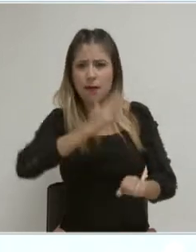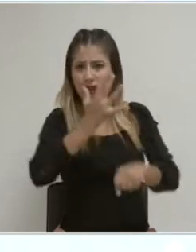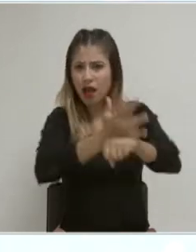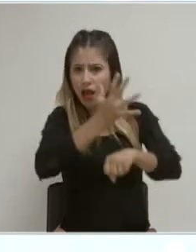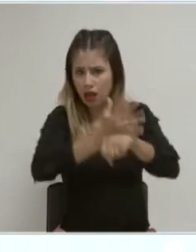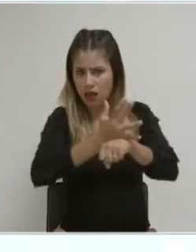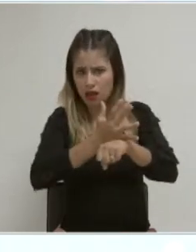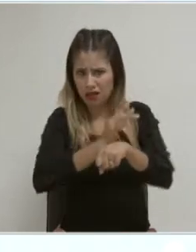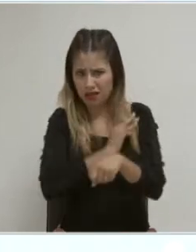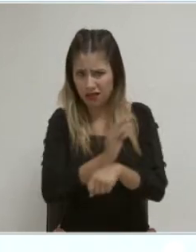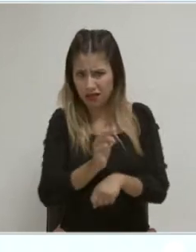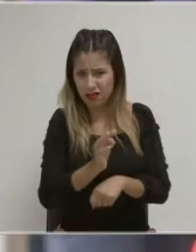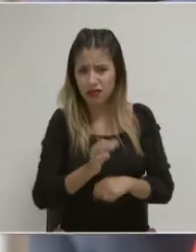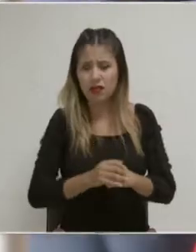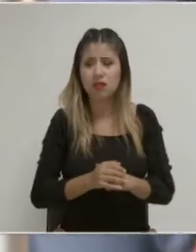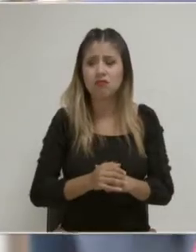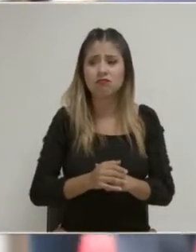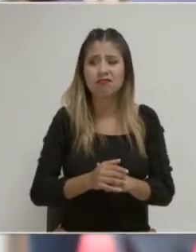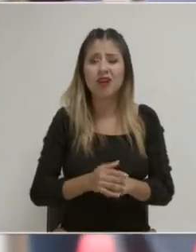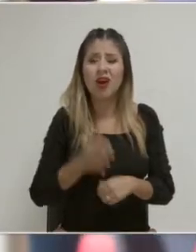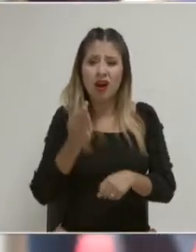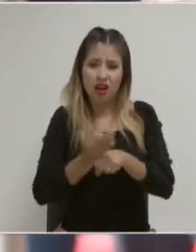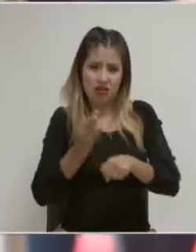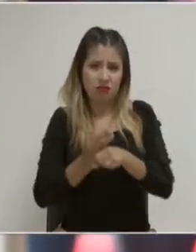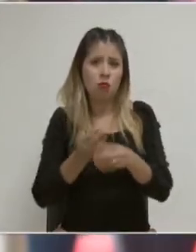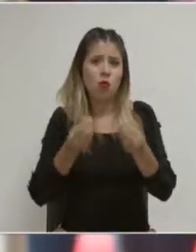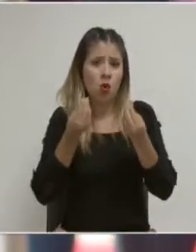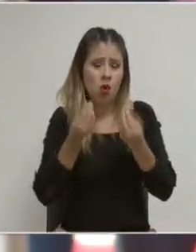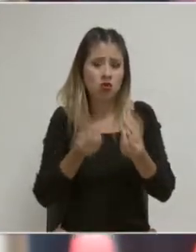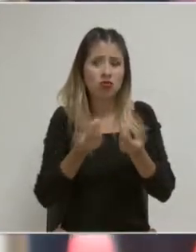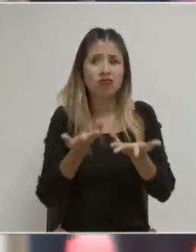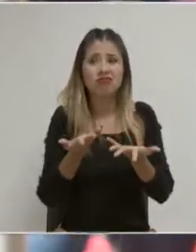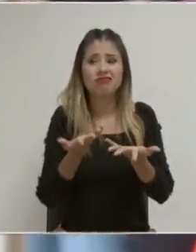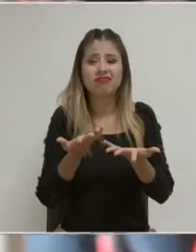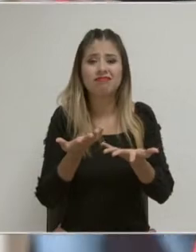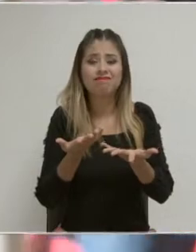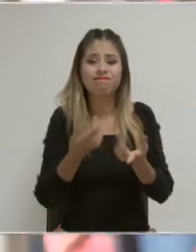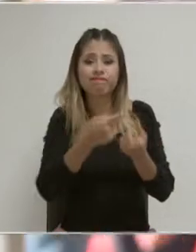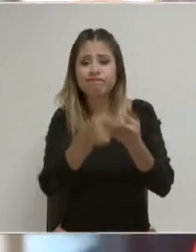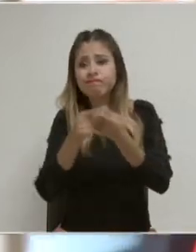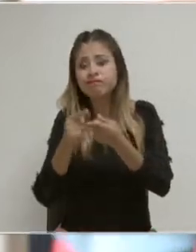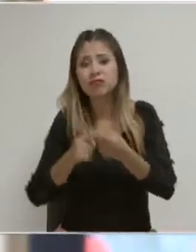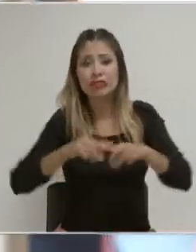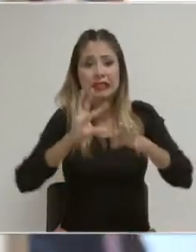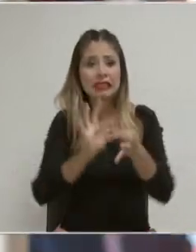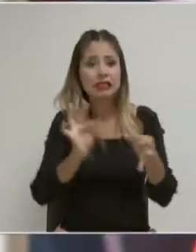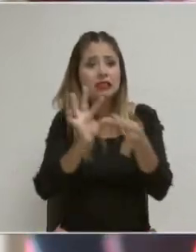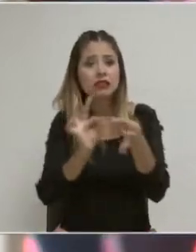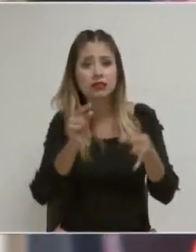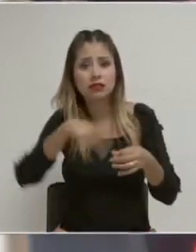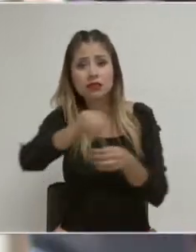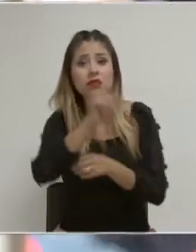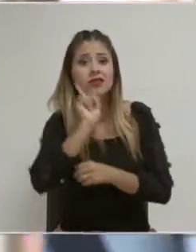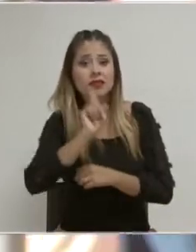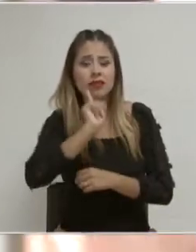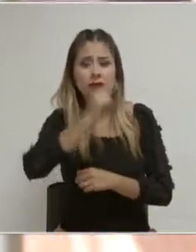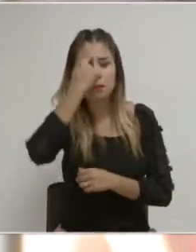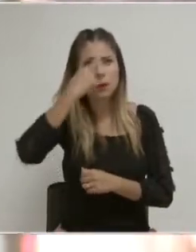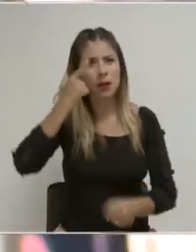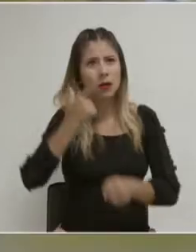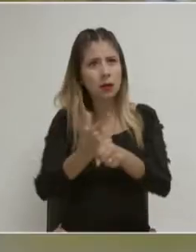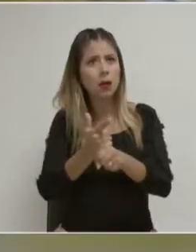todavía para tratar de identificar las conductas que podrían ser sancionables a través